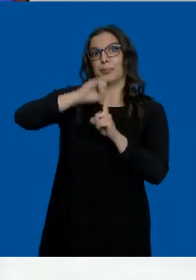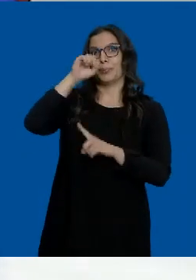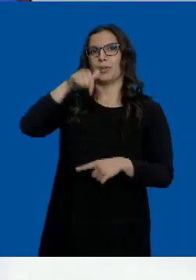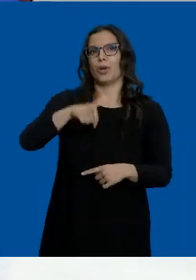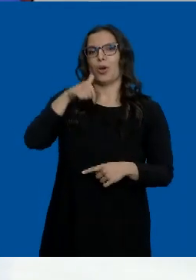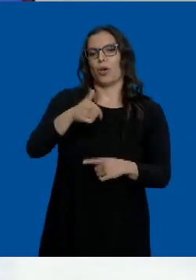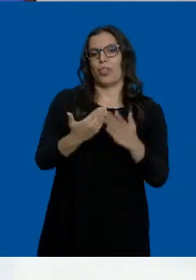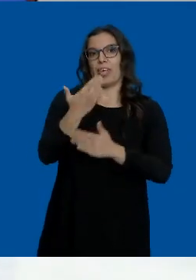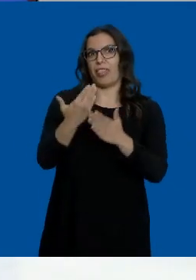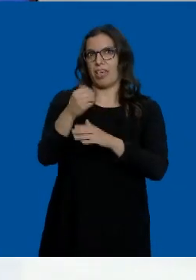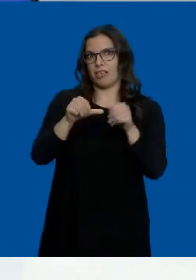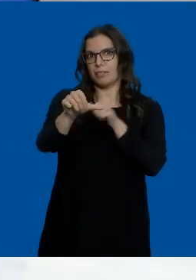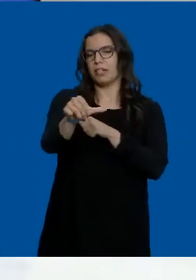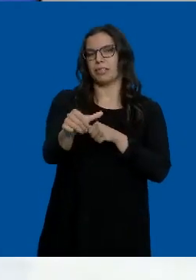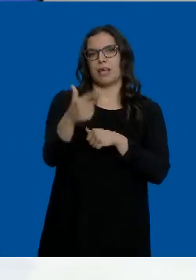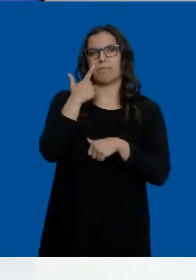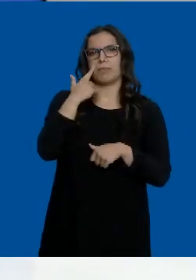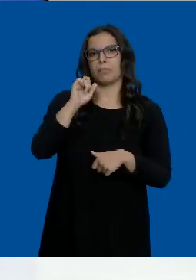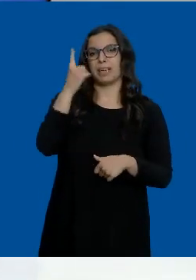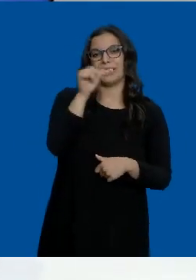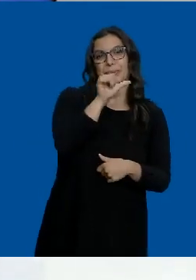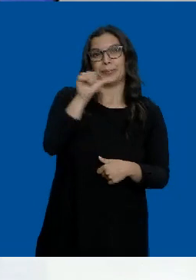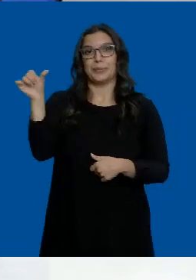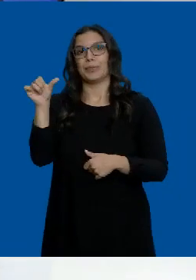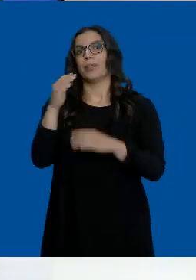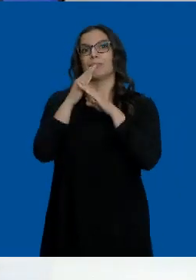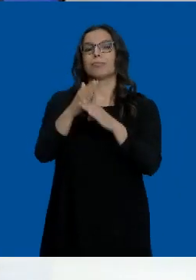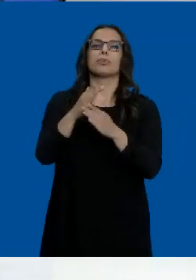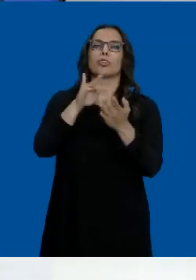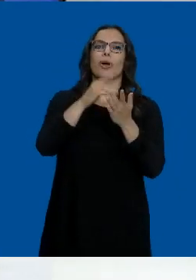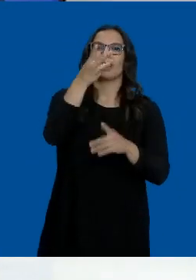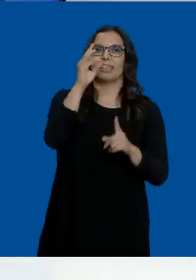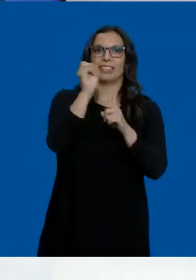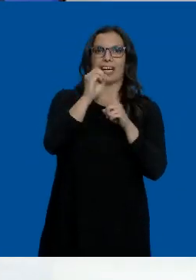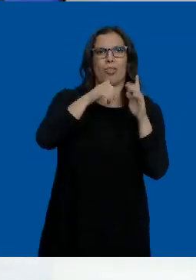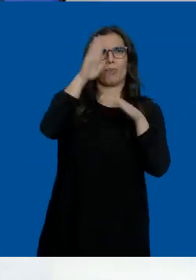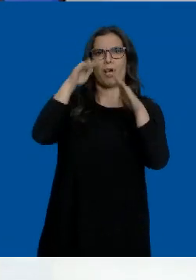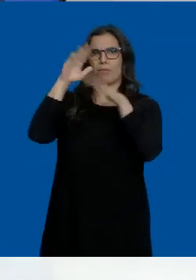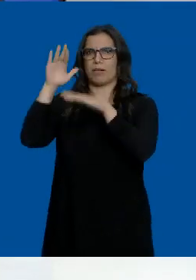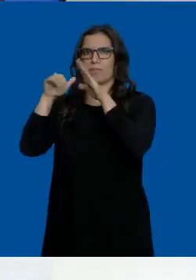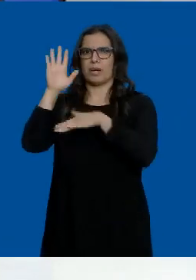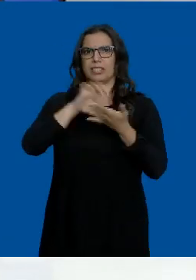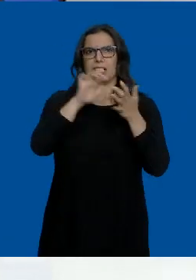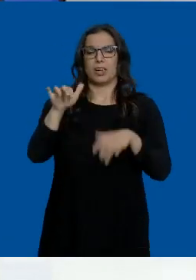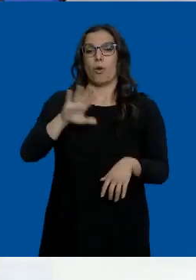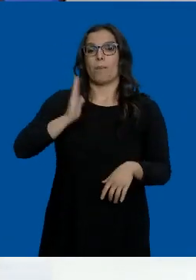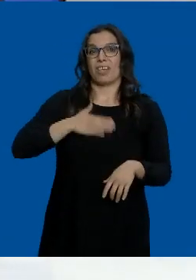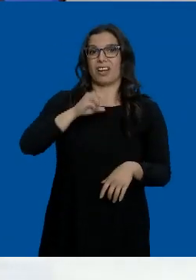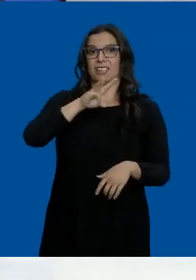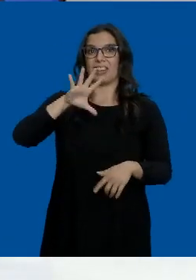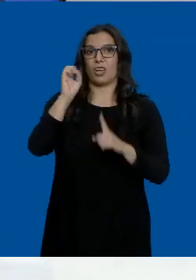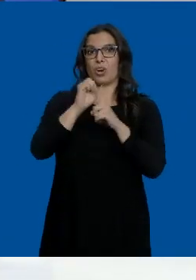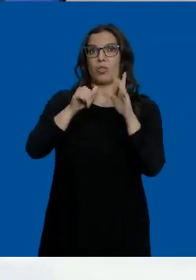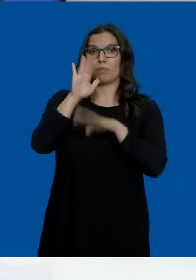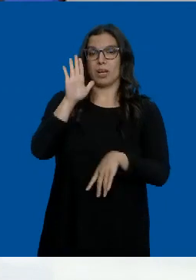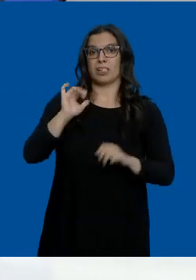protagonistas durante estos días. Todo lo que nos queda de semana vamos a superar los 30 grados en gran parte de Castilla y León. Mañana incluso los 35 y